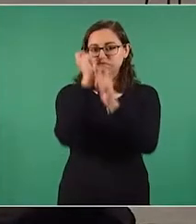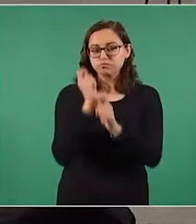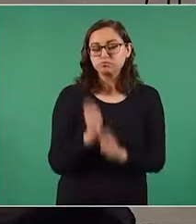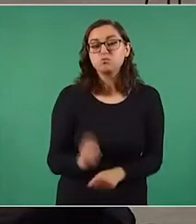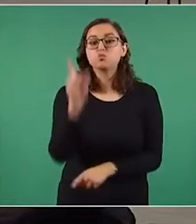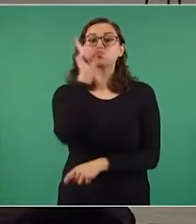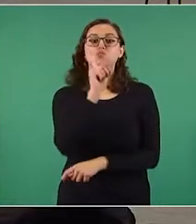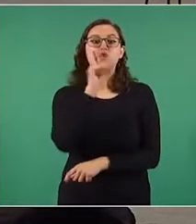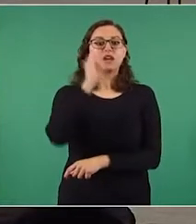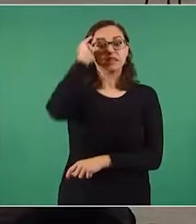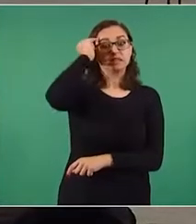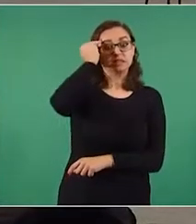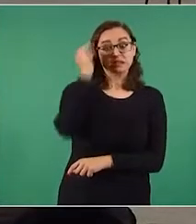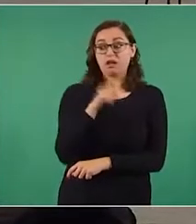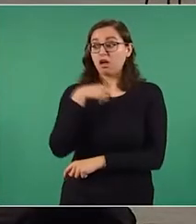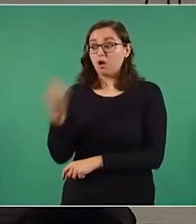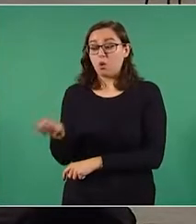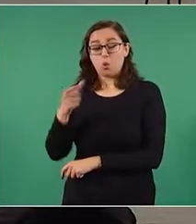La siguiente, por favor.